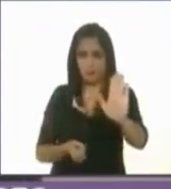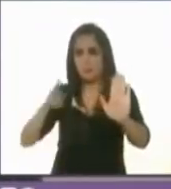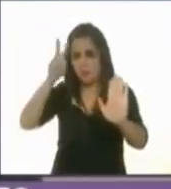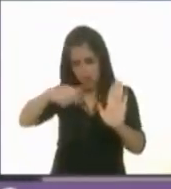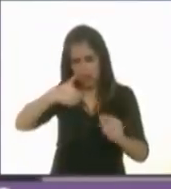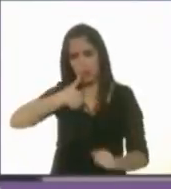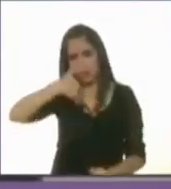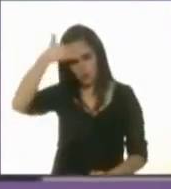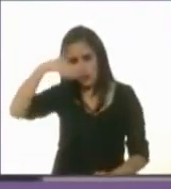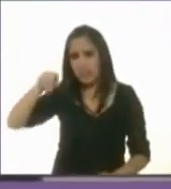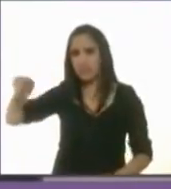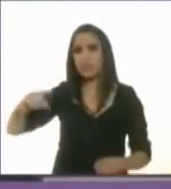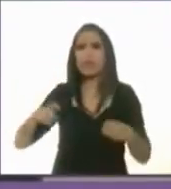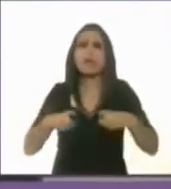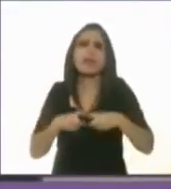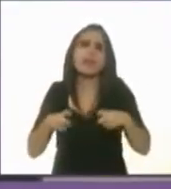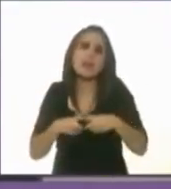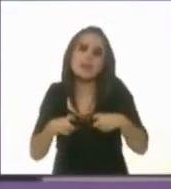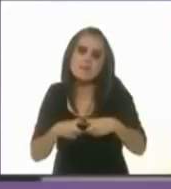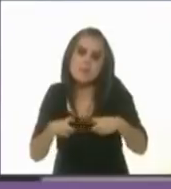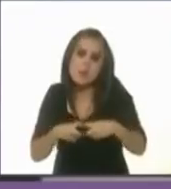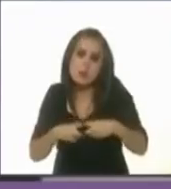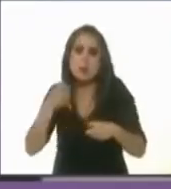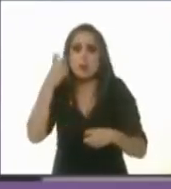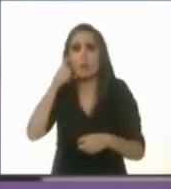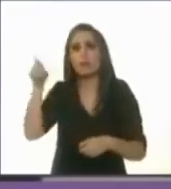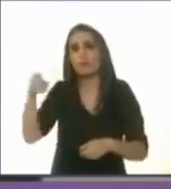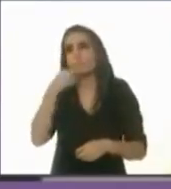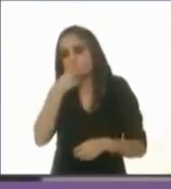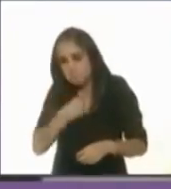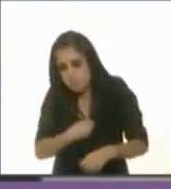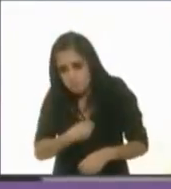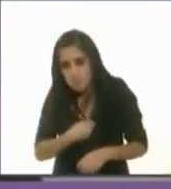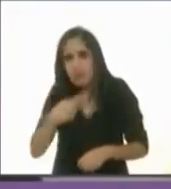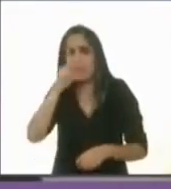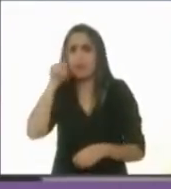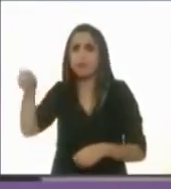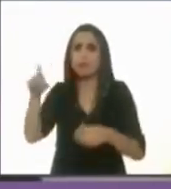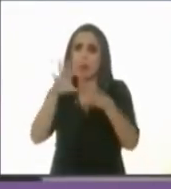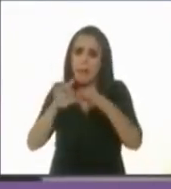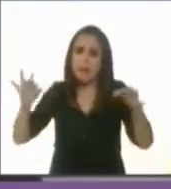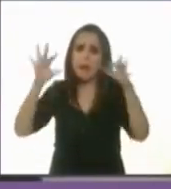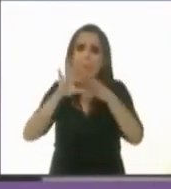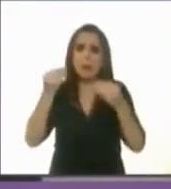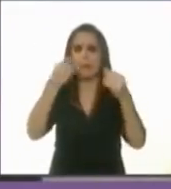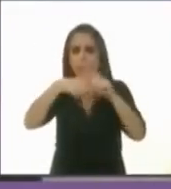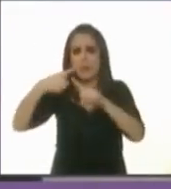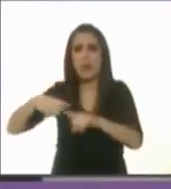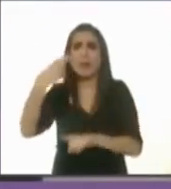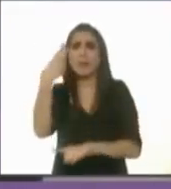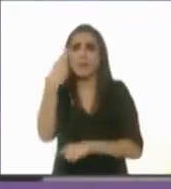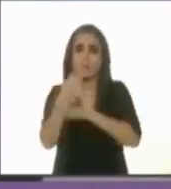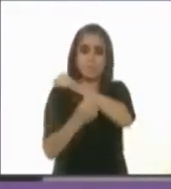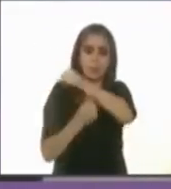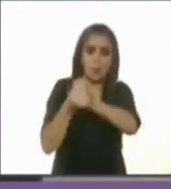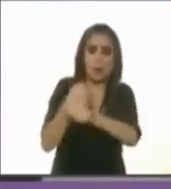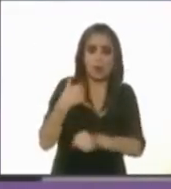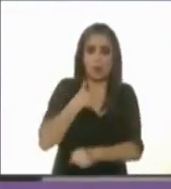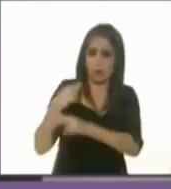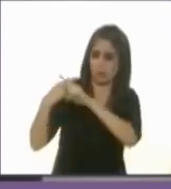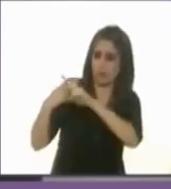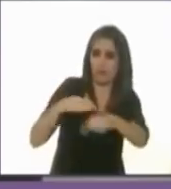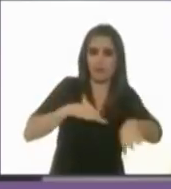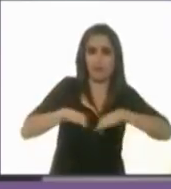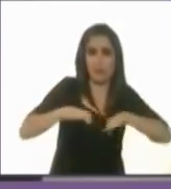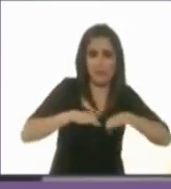sé que tú estás nerviosa y por eso estás recurriendo a todo esto, pero tú hablaste de varias cosas, hablaste de 25 años de mi trayectoria. Yo